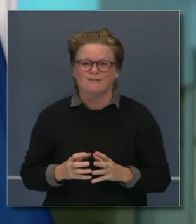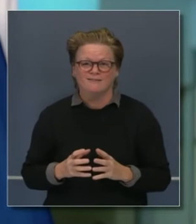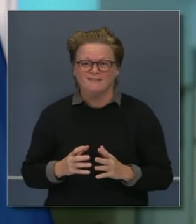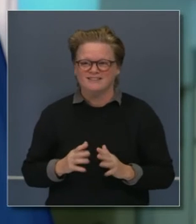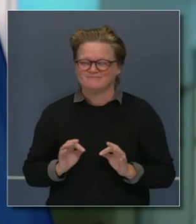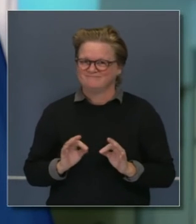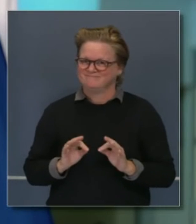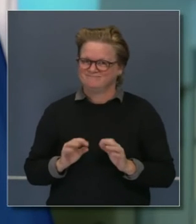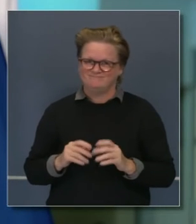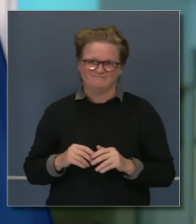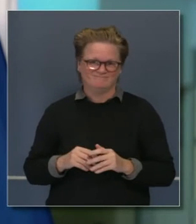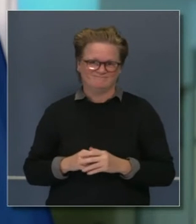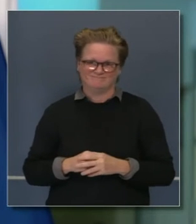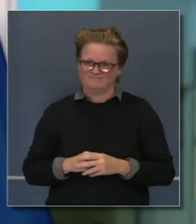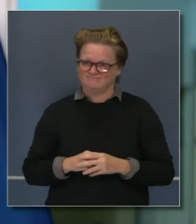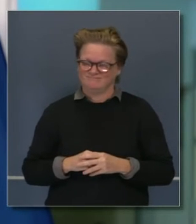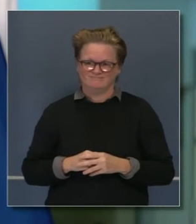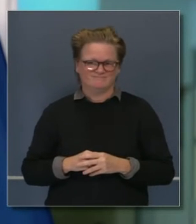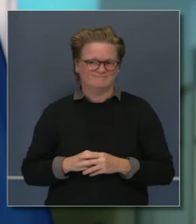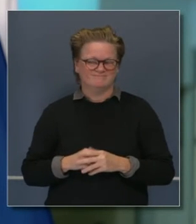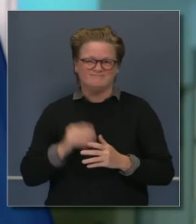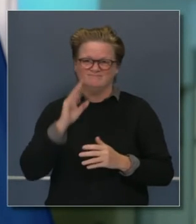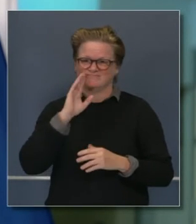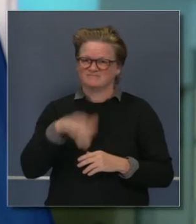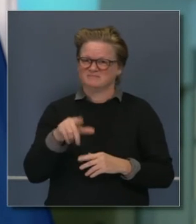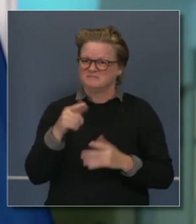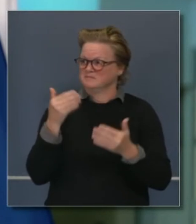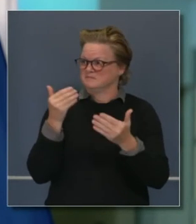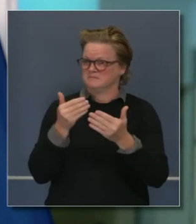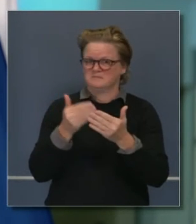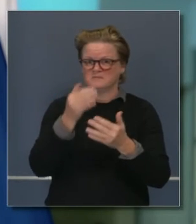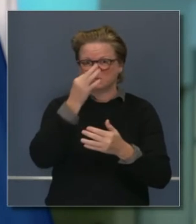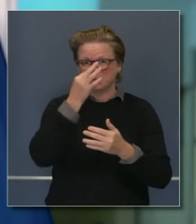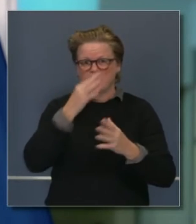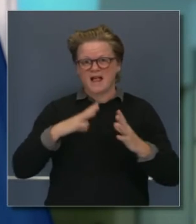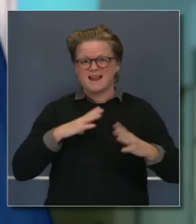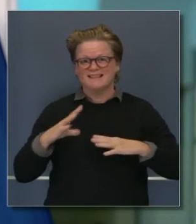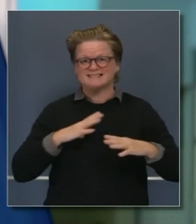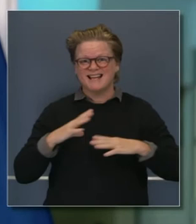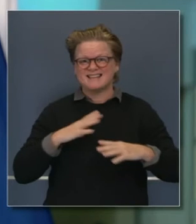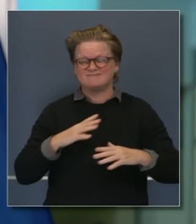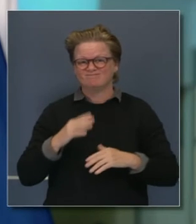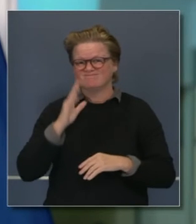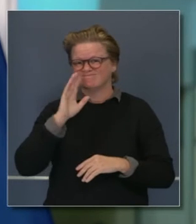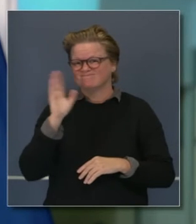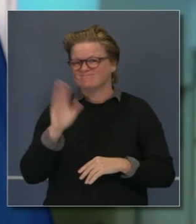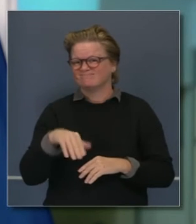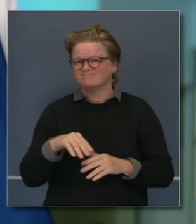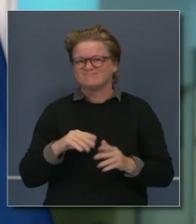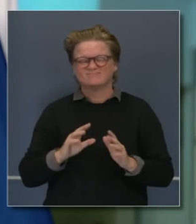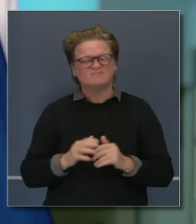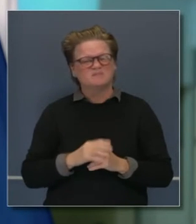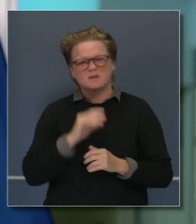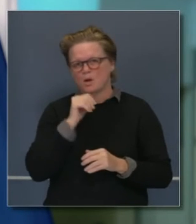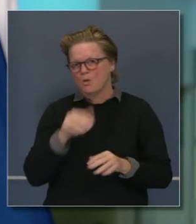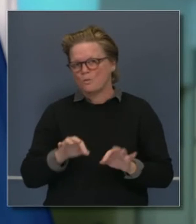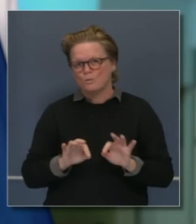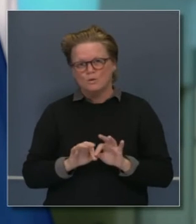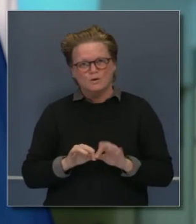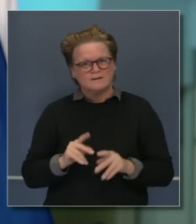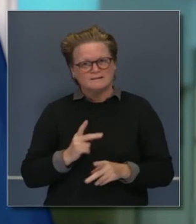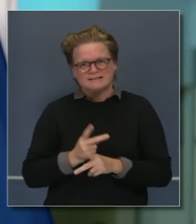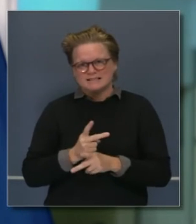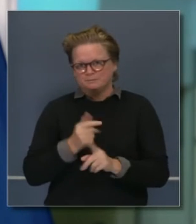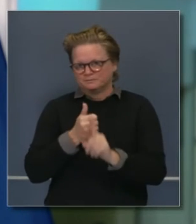Evitar aglomerarse con otras personas, que es algo tan crítico en los días festivos. En estos meses invernales, donde vemos